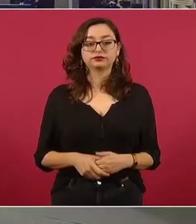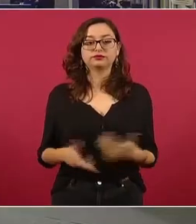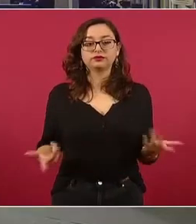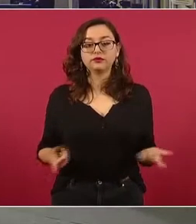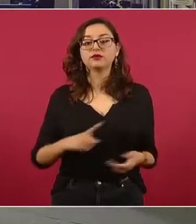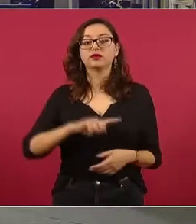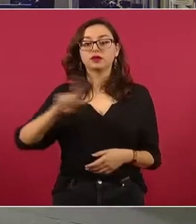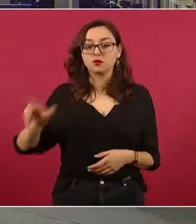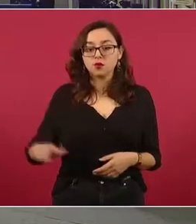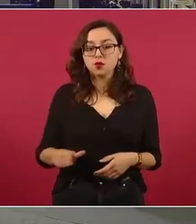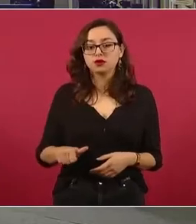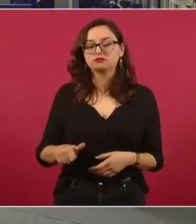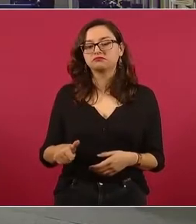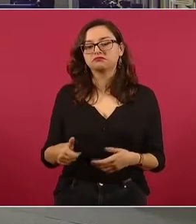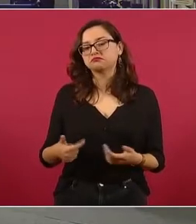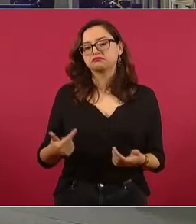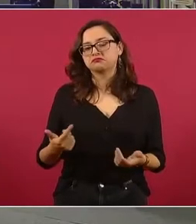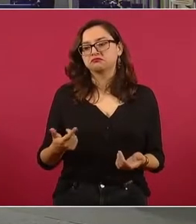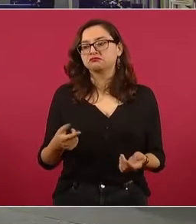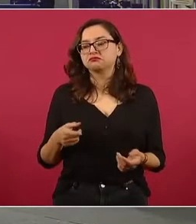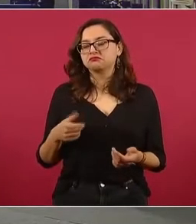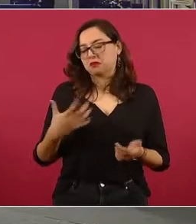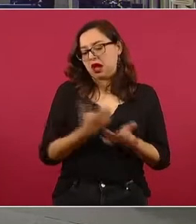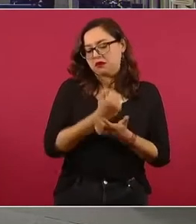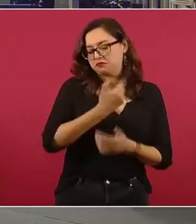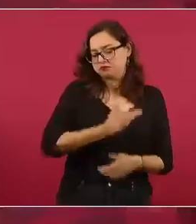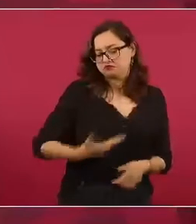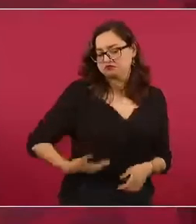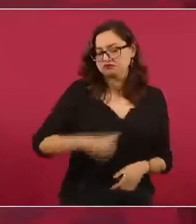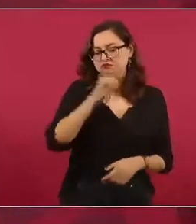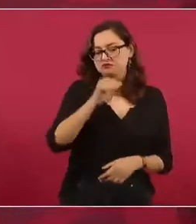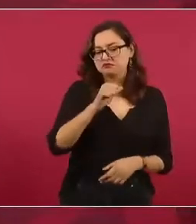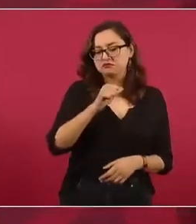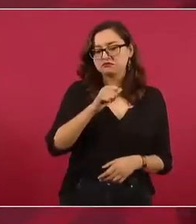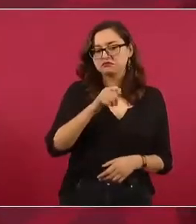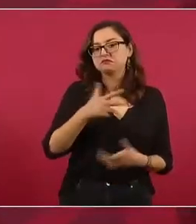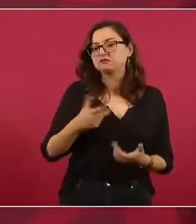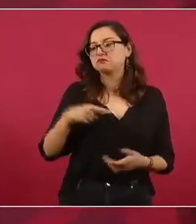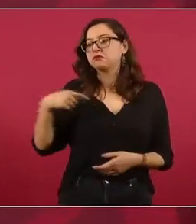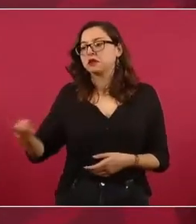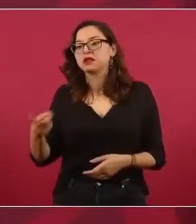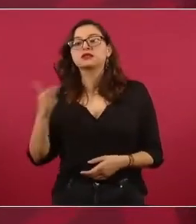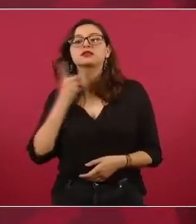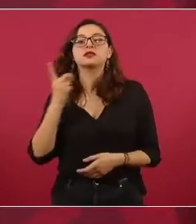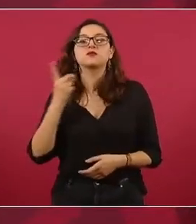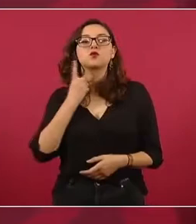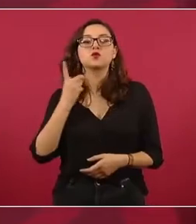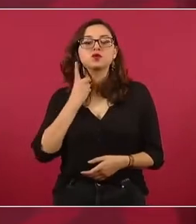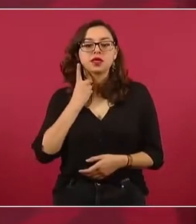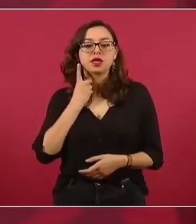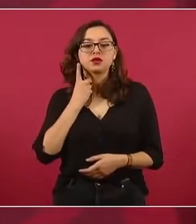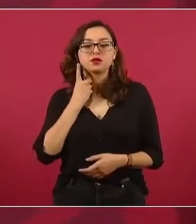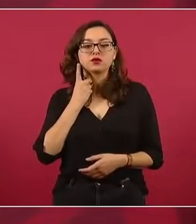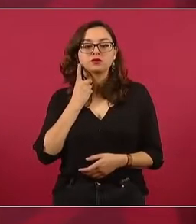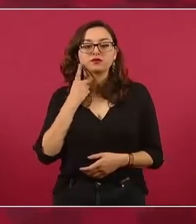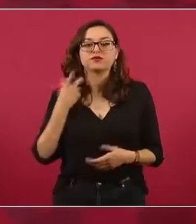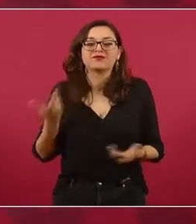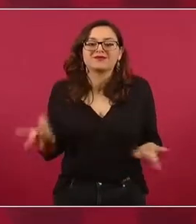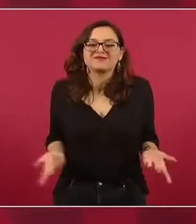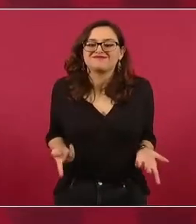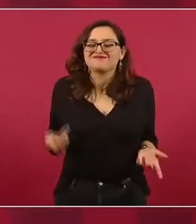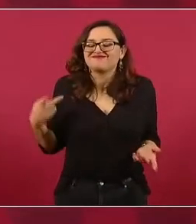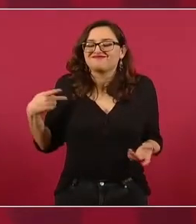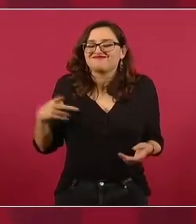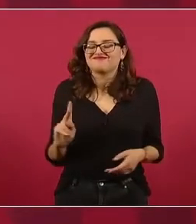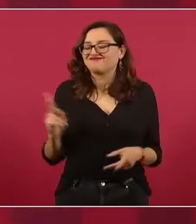diputado y no sé cómo, porque si no hay convicciones,